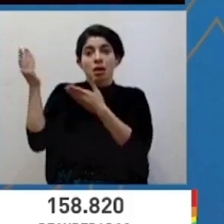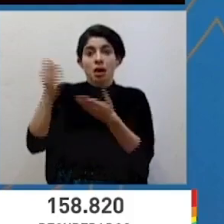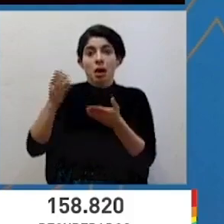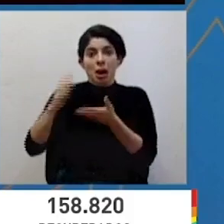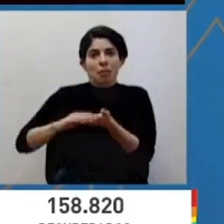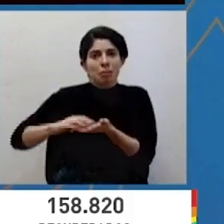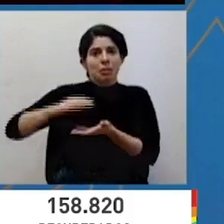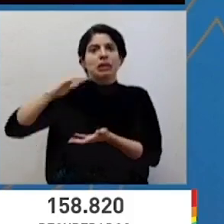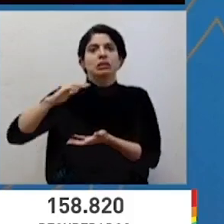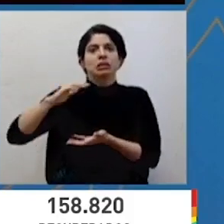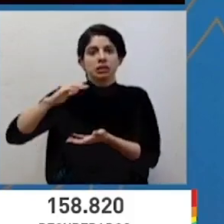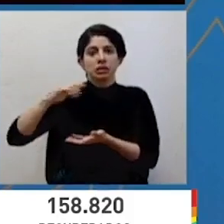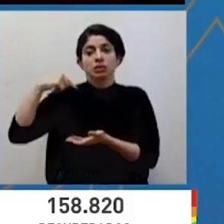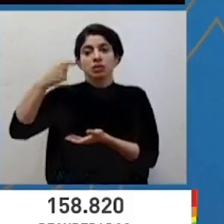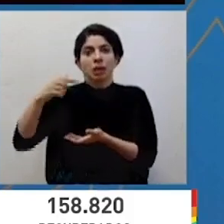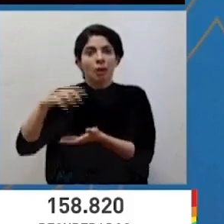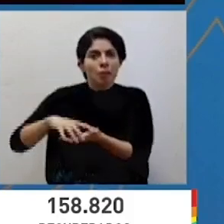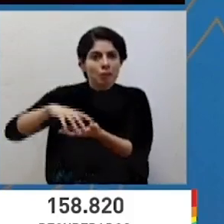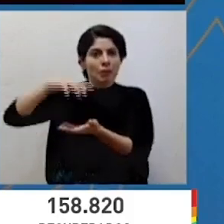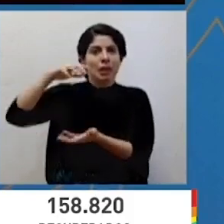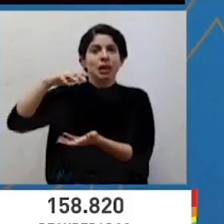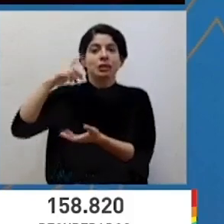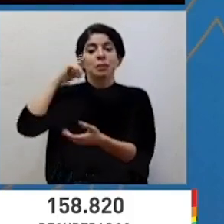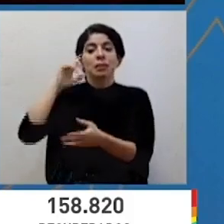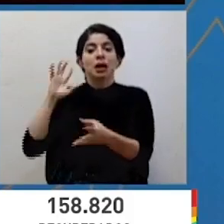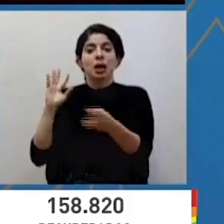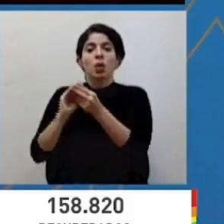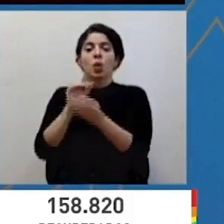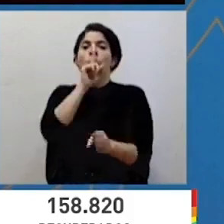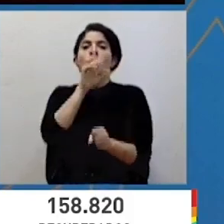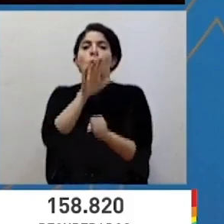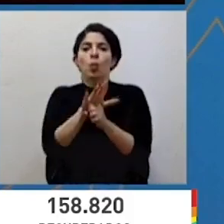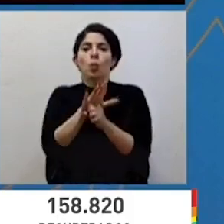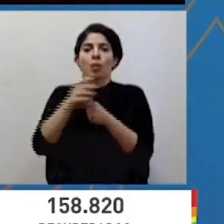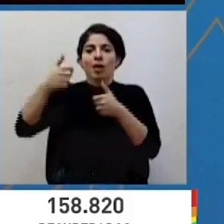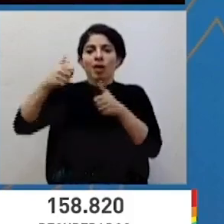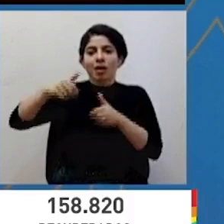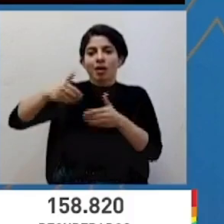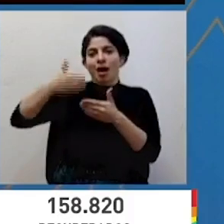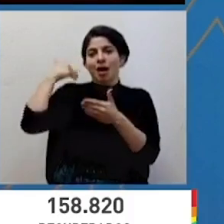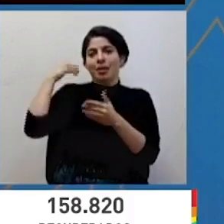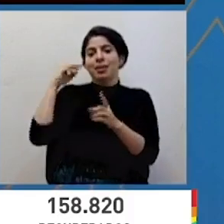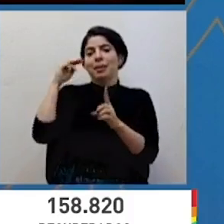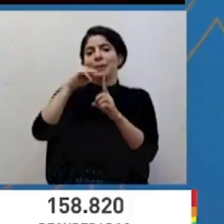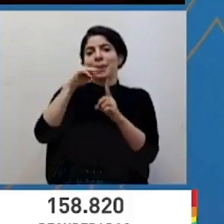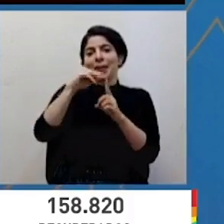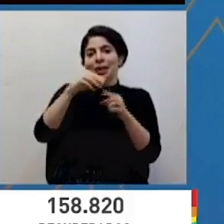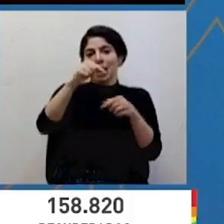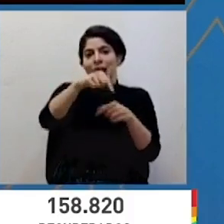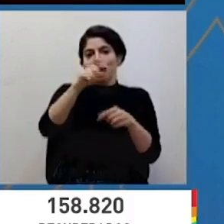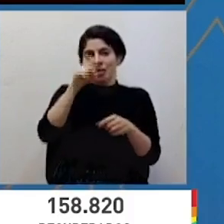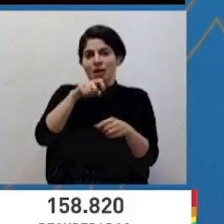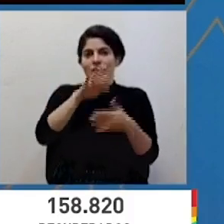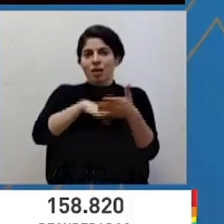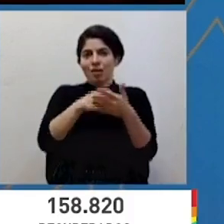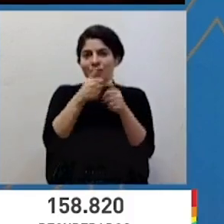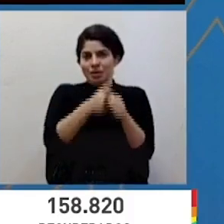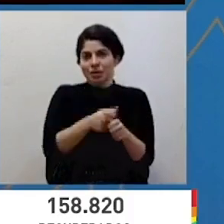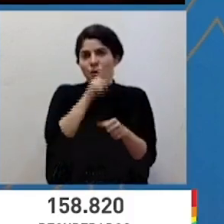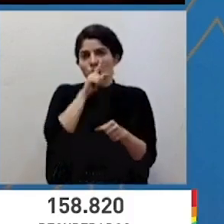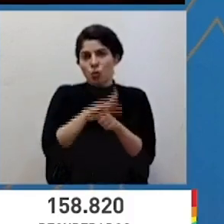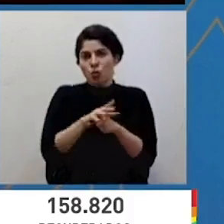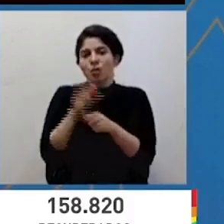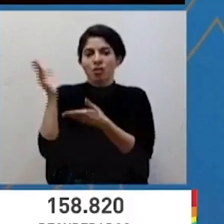flujo de dosis en cada una de las entregas para poder cumplir con las metas establecidas en el cronograma. En